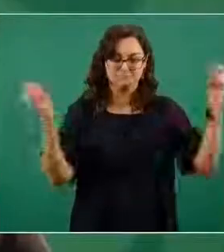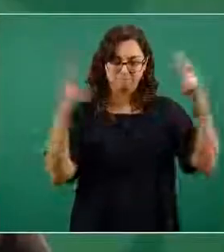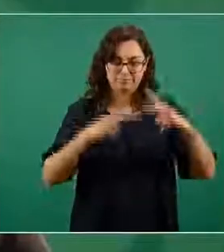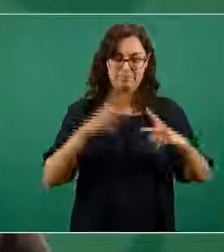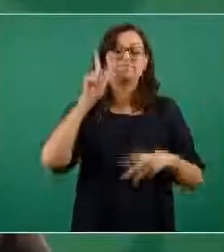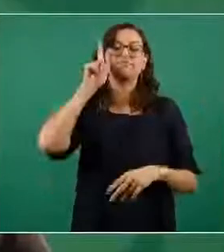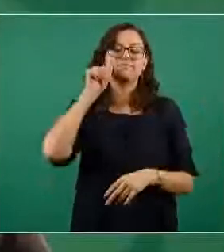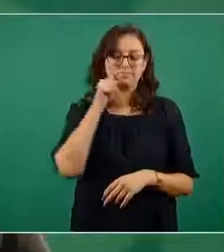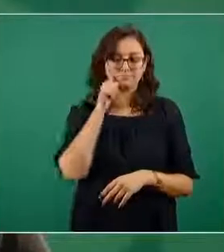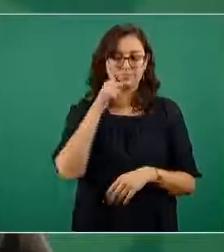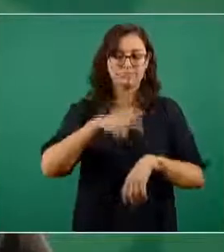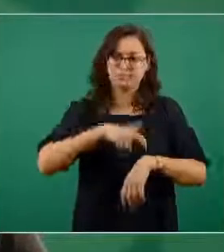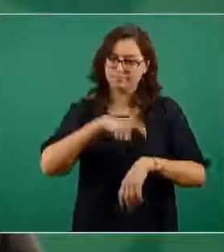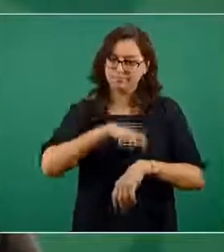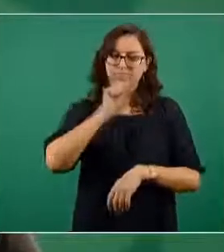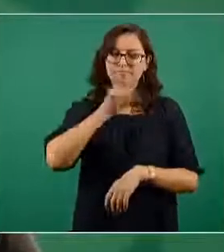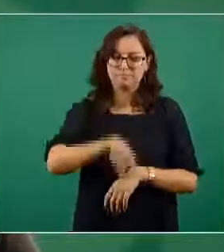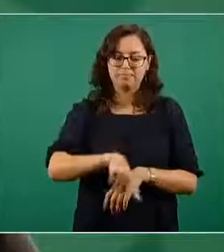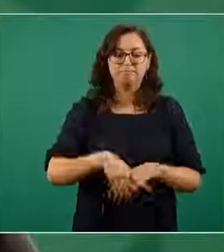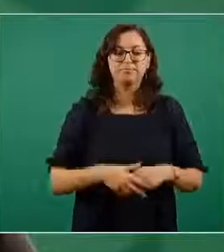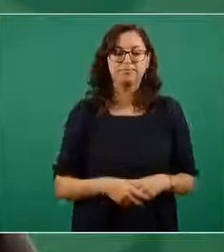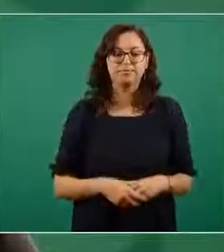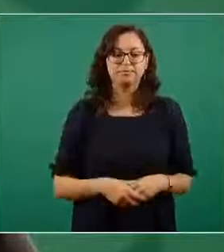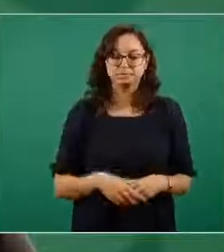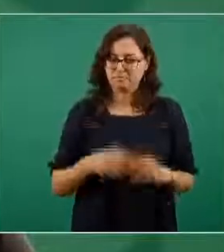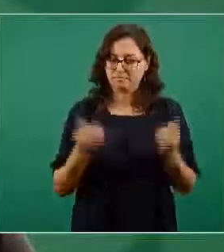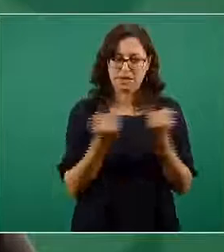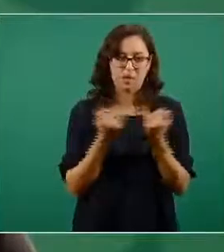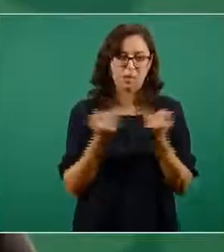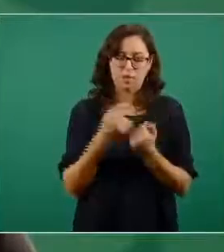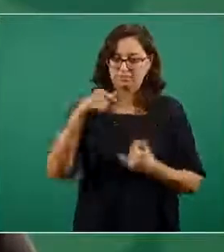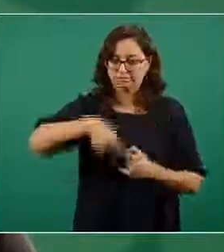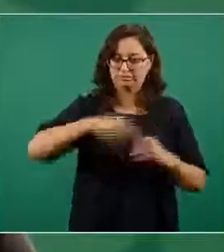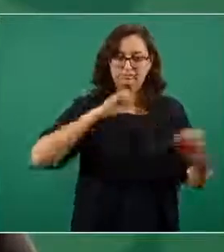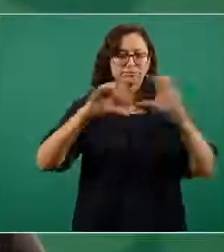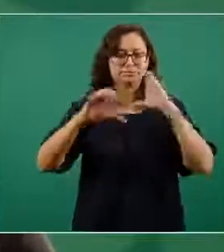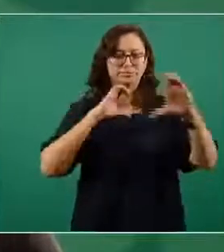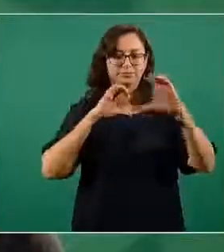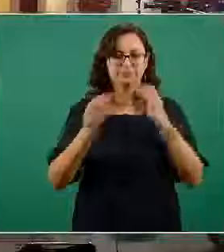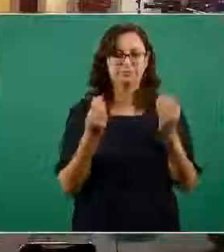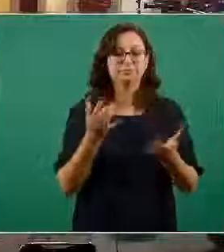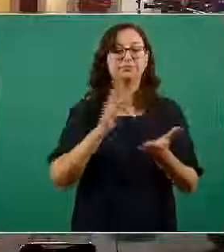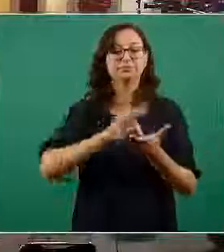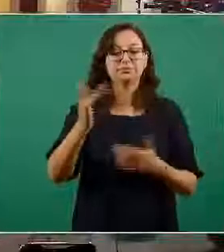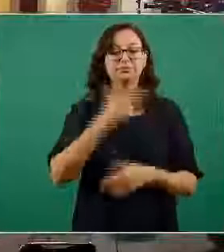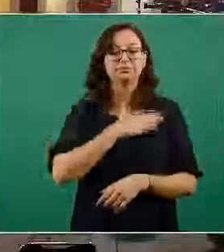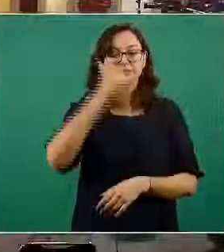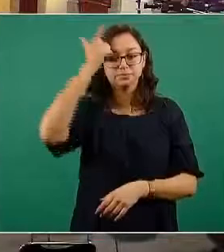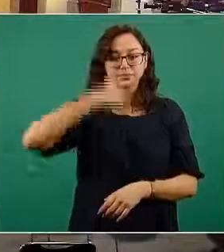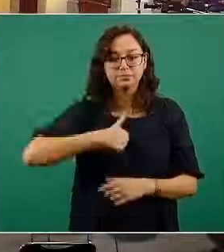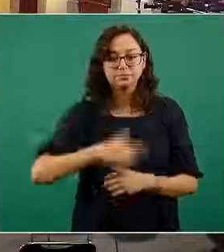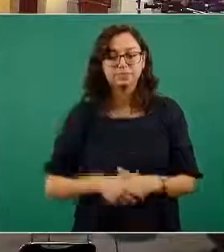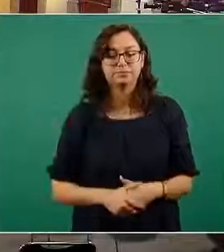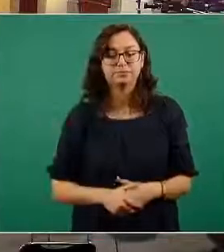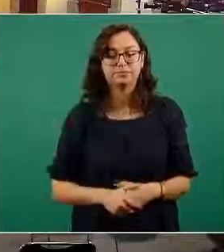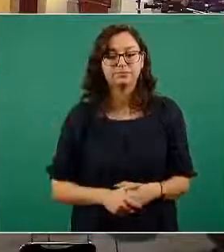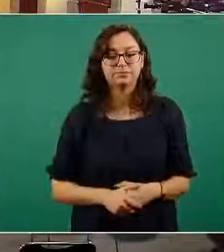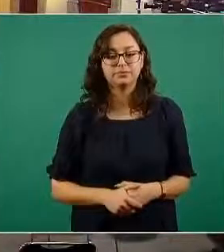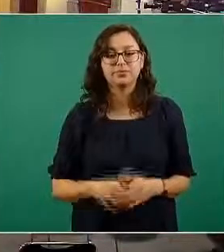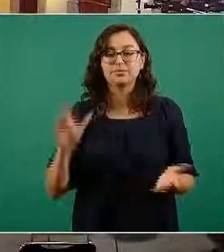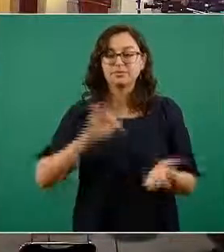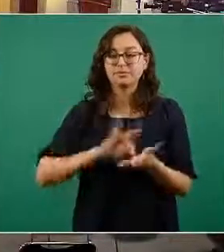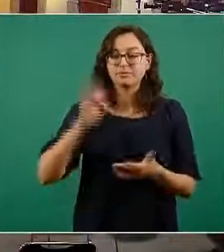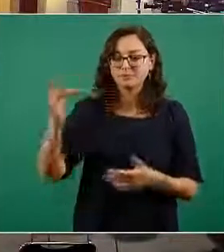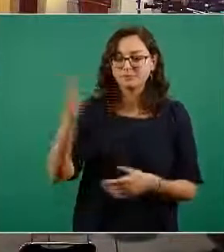nuevamente el día de mañana a la misma hora por estos mismos medios de comunicación y transmisión muchas gracias buenas noches gracias